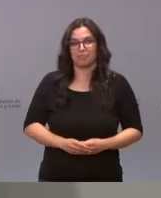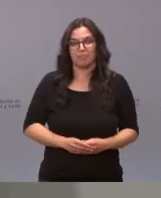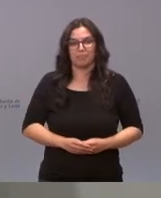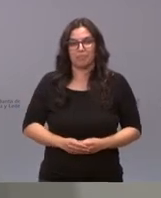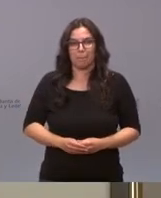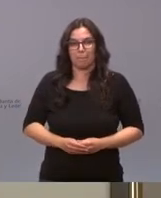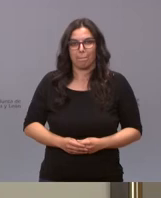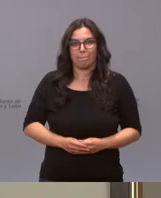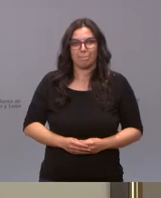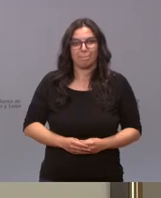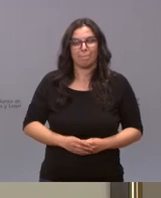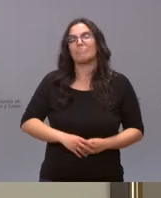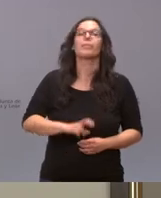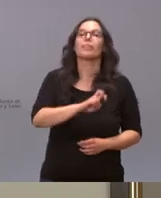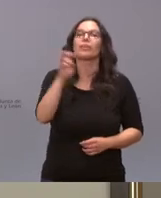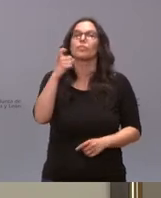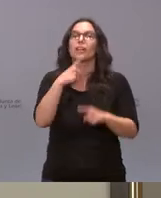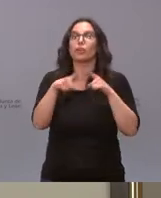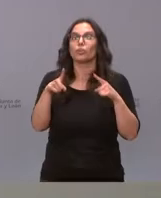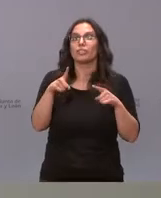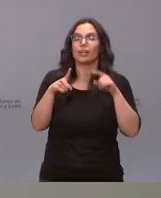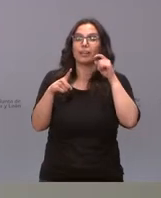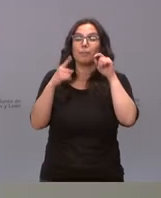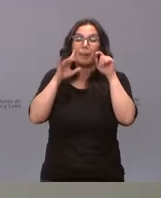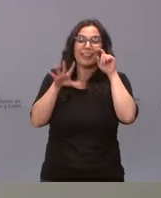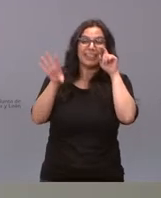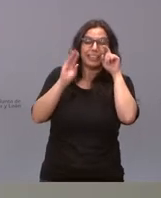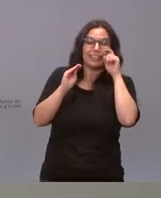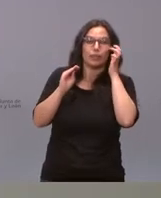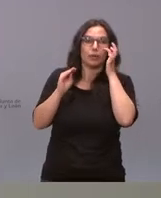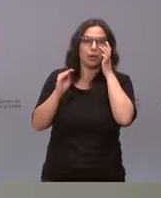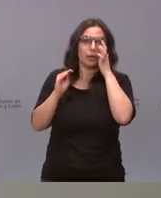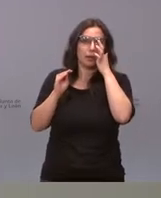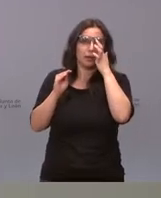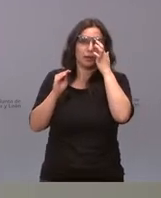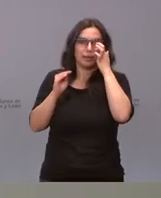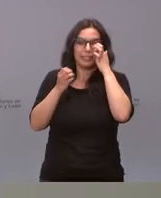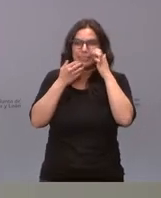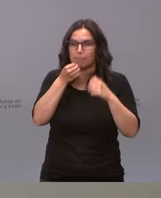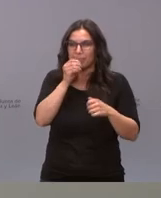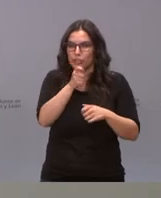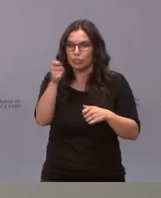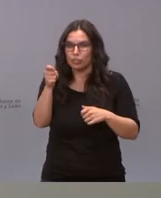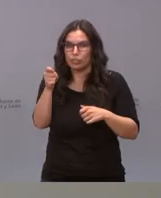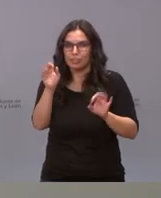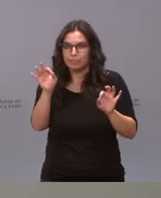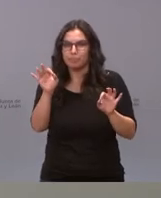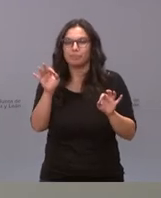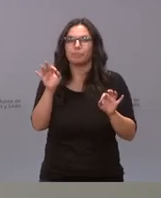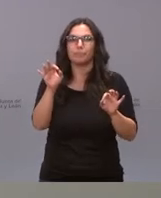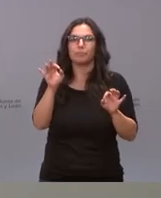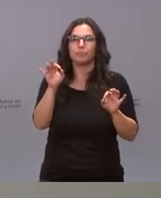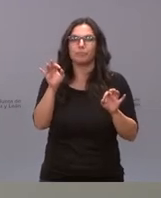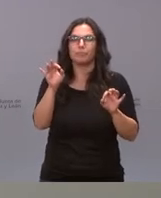cosa que yo creo que se refería yo creo he querido entender si me da un micro se me oirá sí que